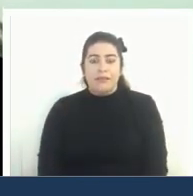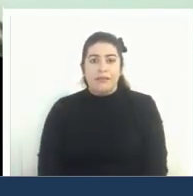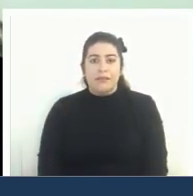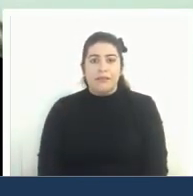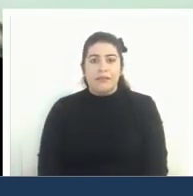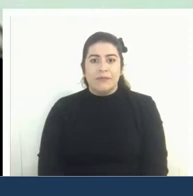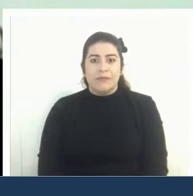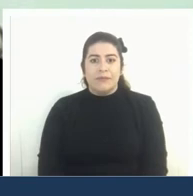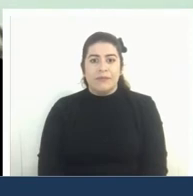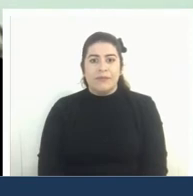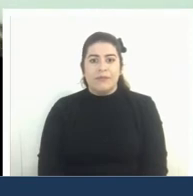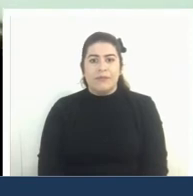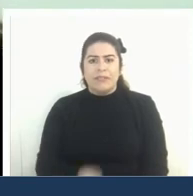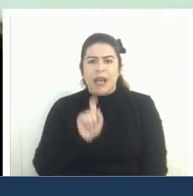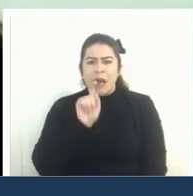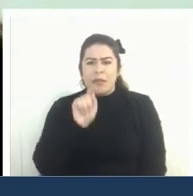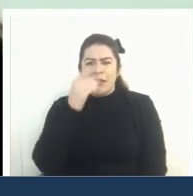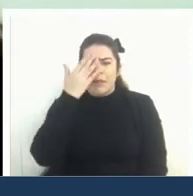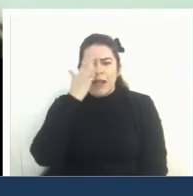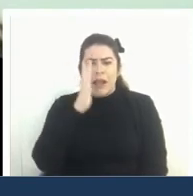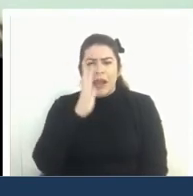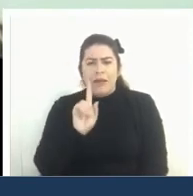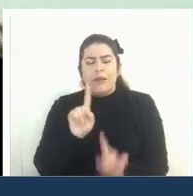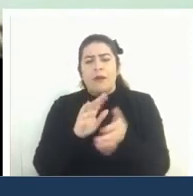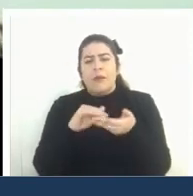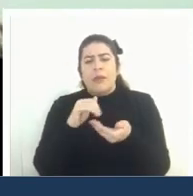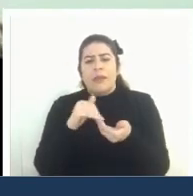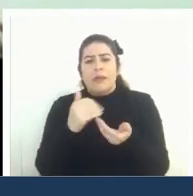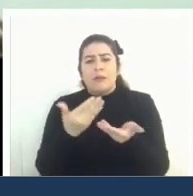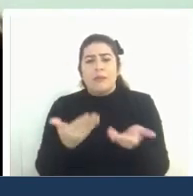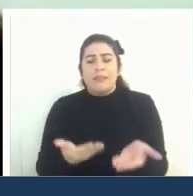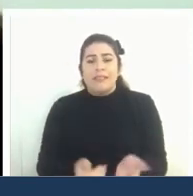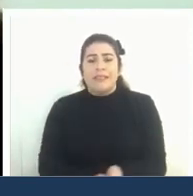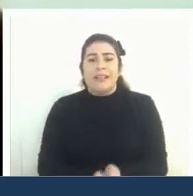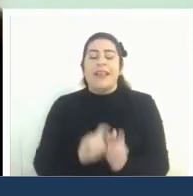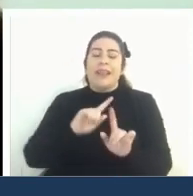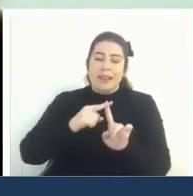apreté algo mal perdón perdón de nuevo